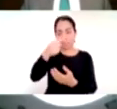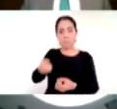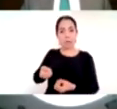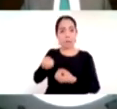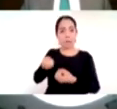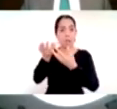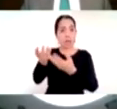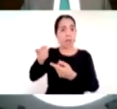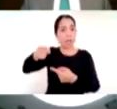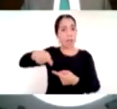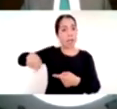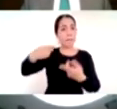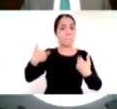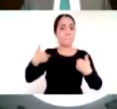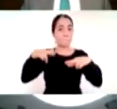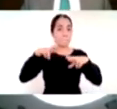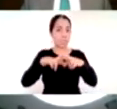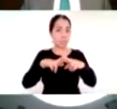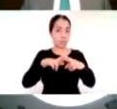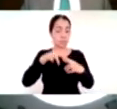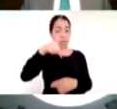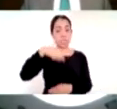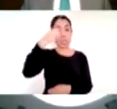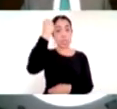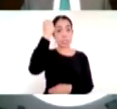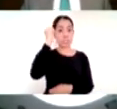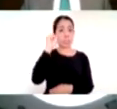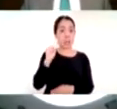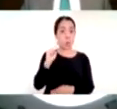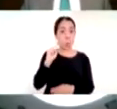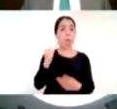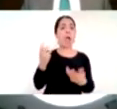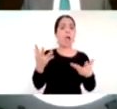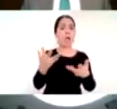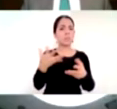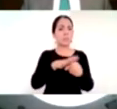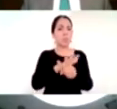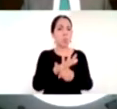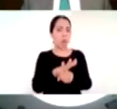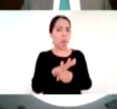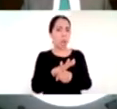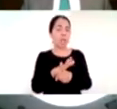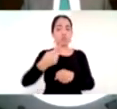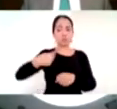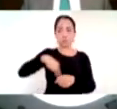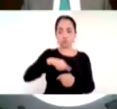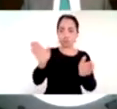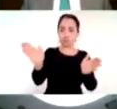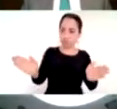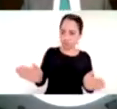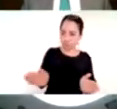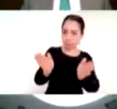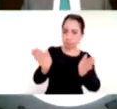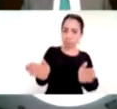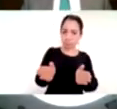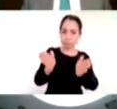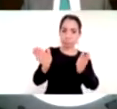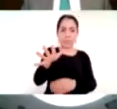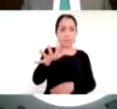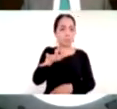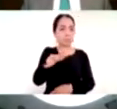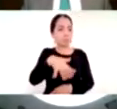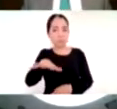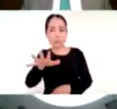comentar es que en Sinaloa lo que hicimos fue buscar impulsar una estrategia diferenciada